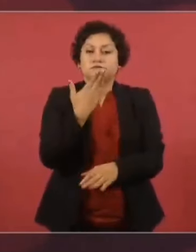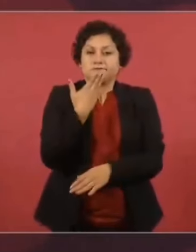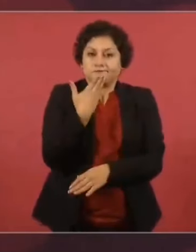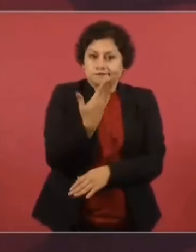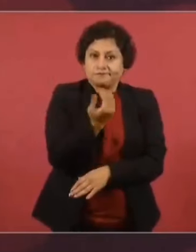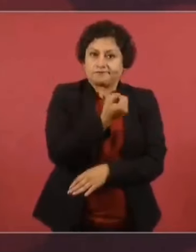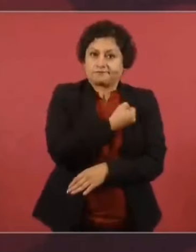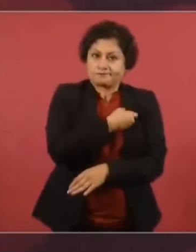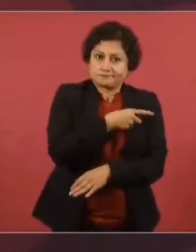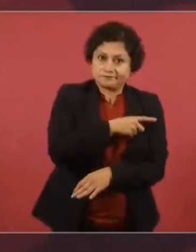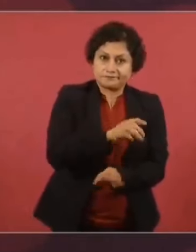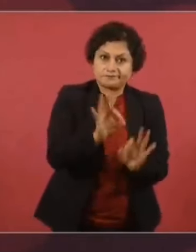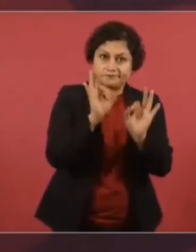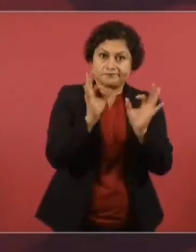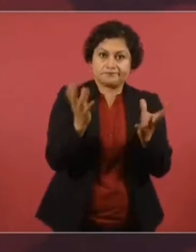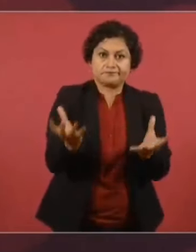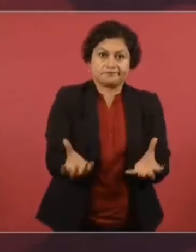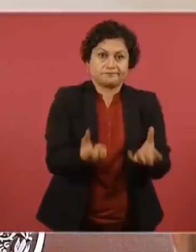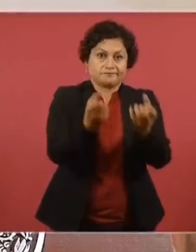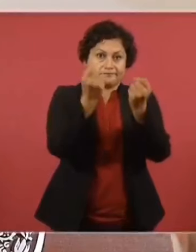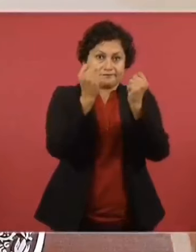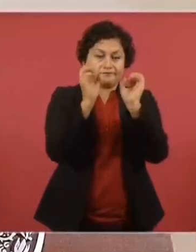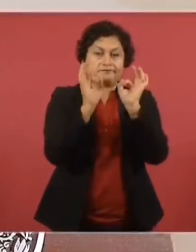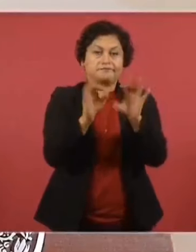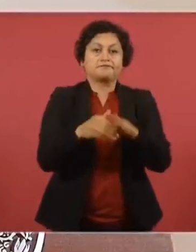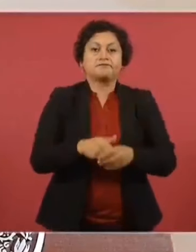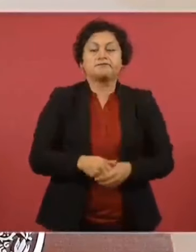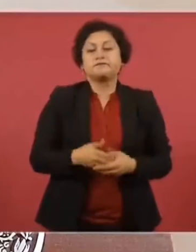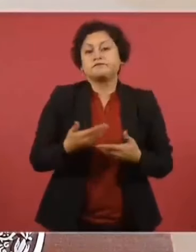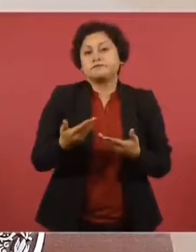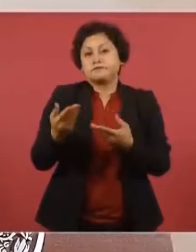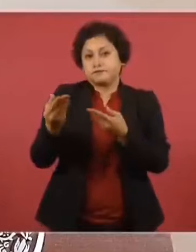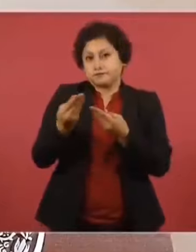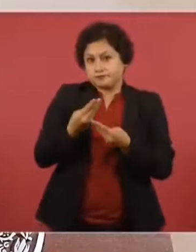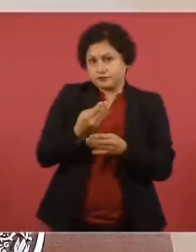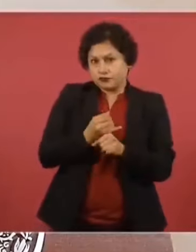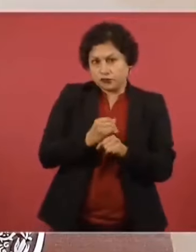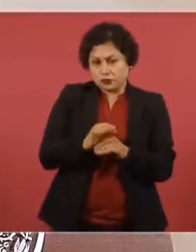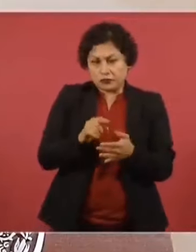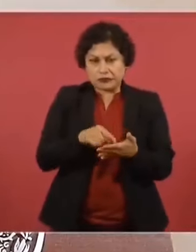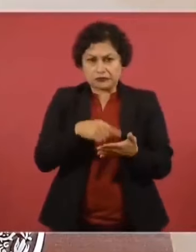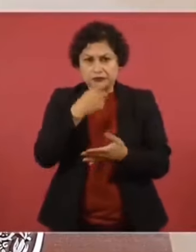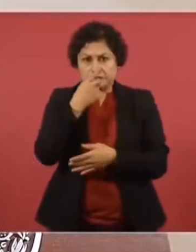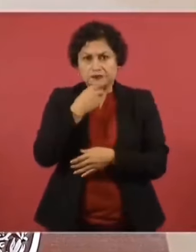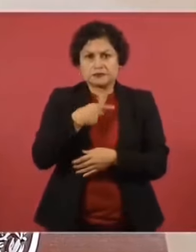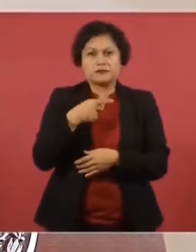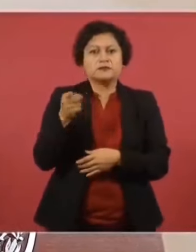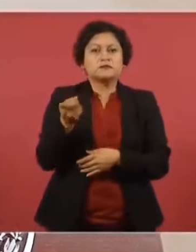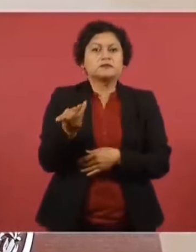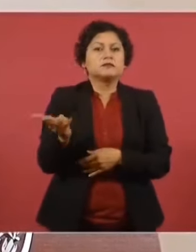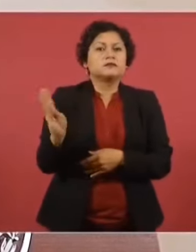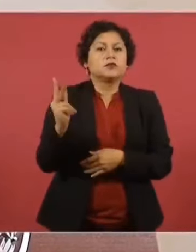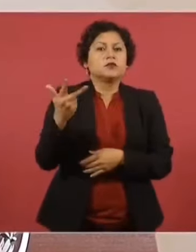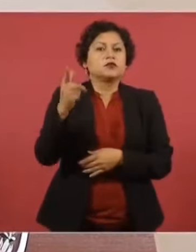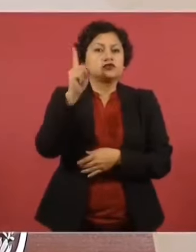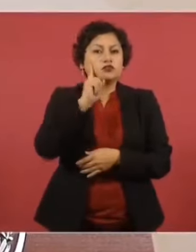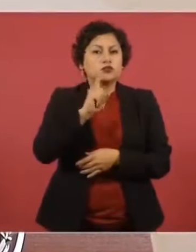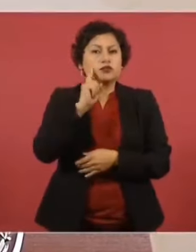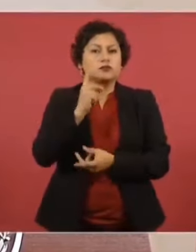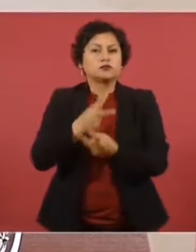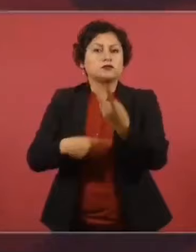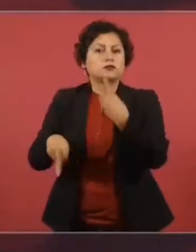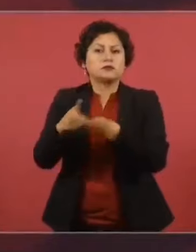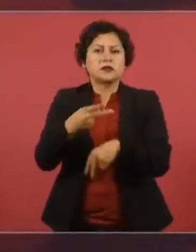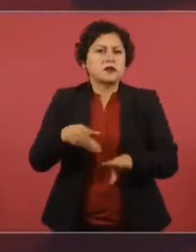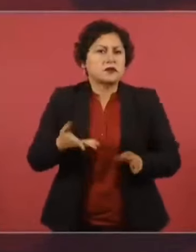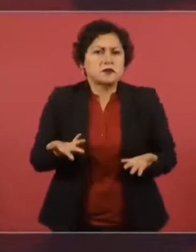La información que tenemos es que entraron como turistas, la mayoría de